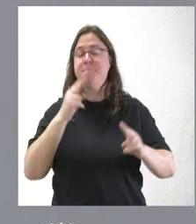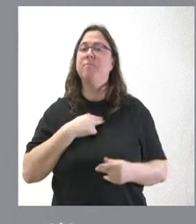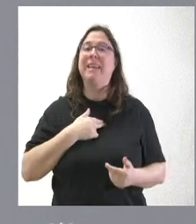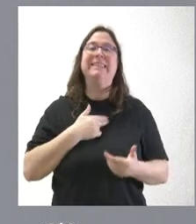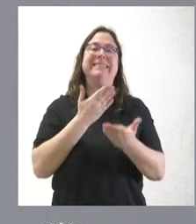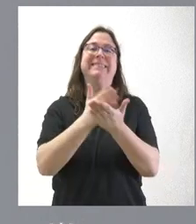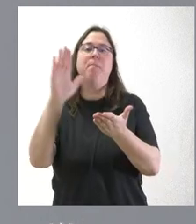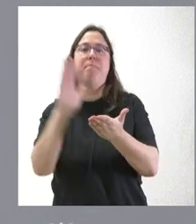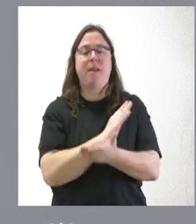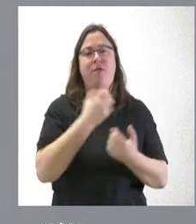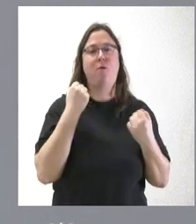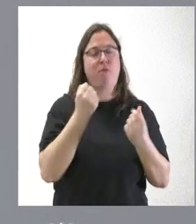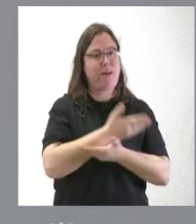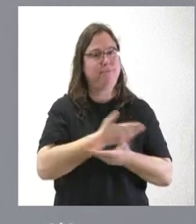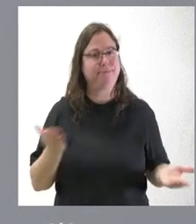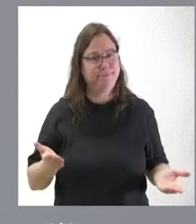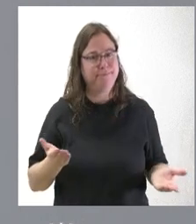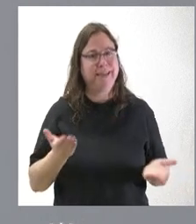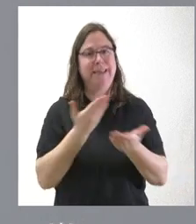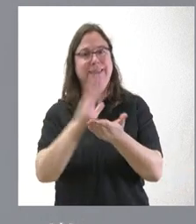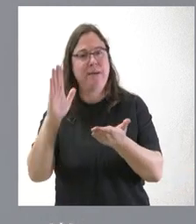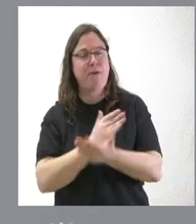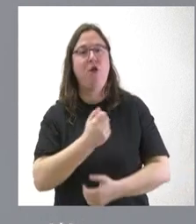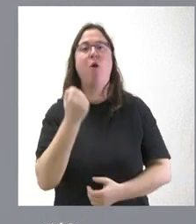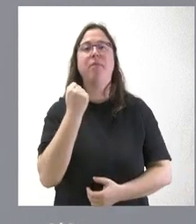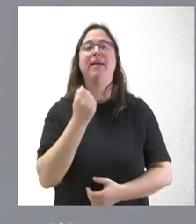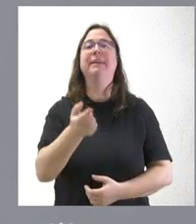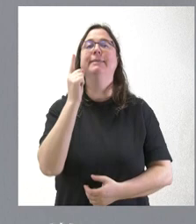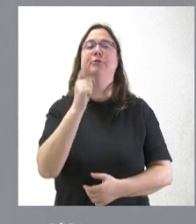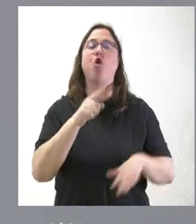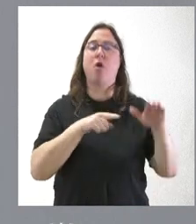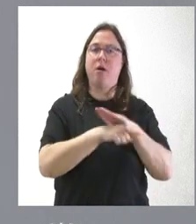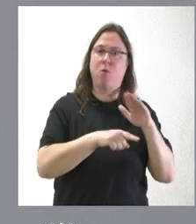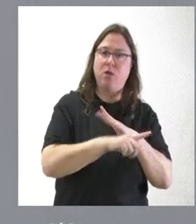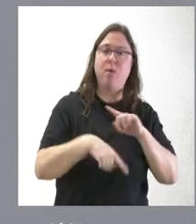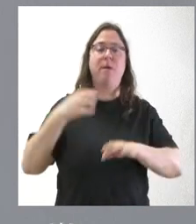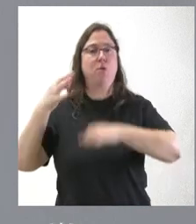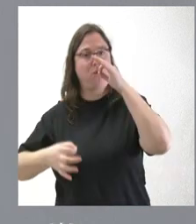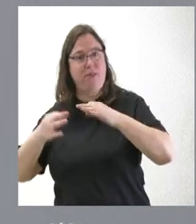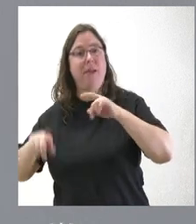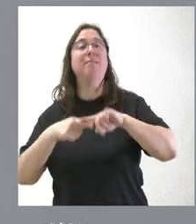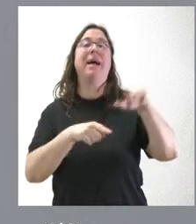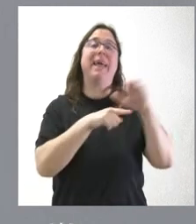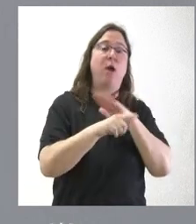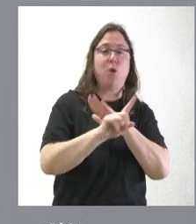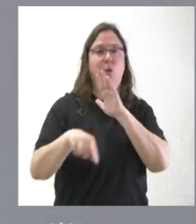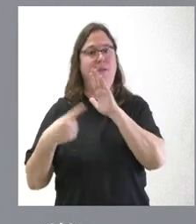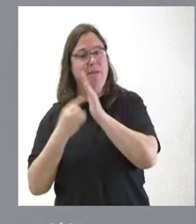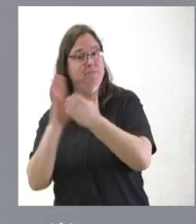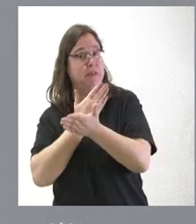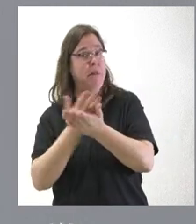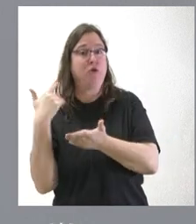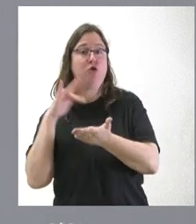poderes. Y la separación de poderes no solamente es entre el Ejecutivo y el Judicial, también entre el Ejecutivo y el Legislativo. Si hubo un debate